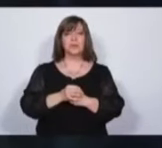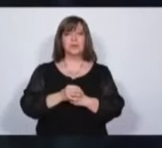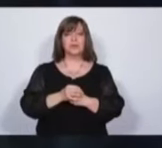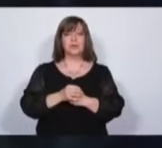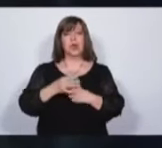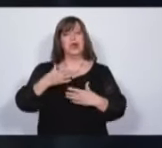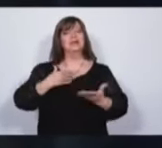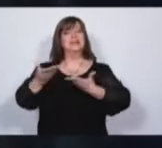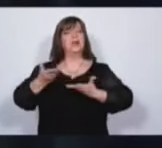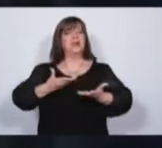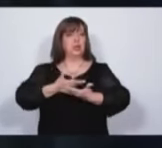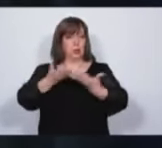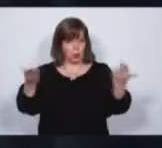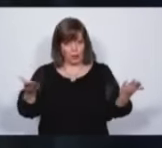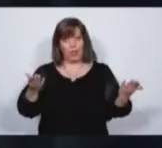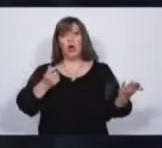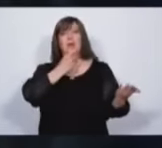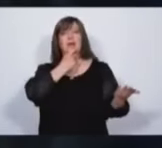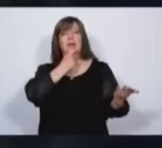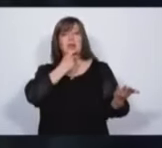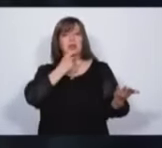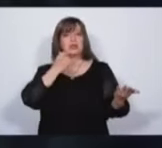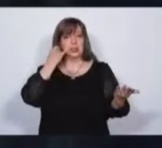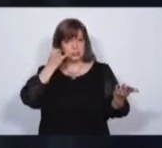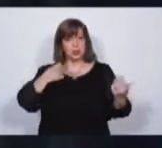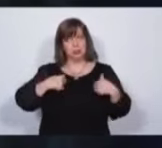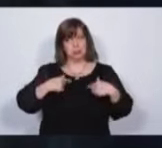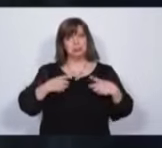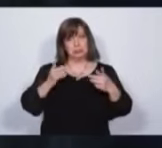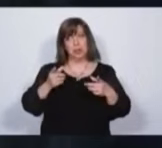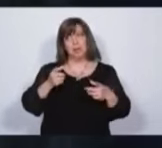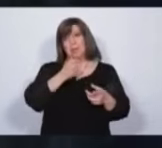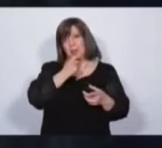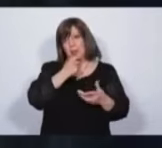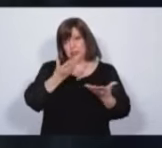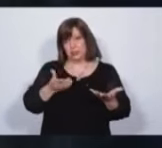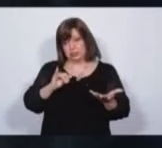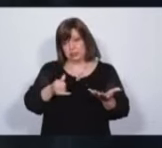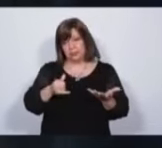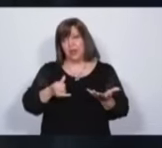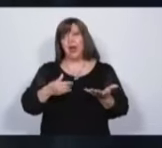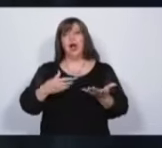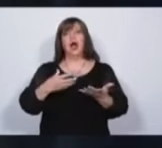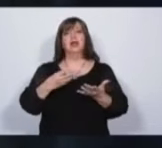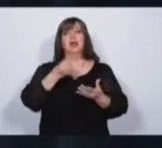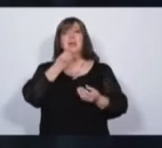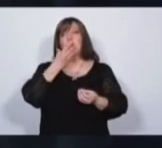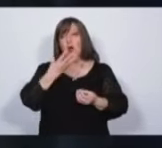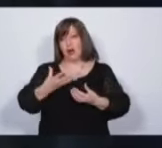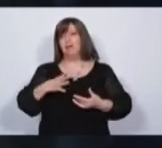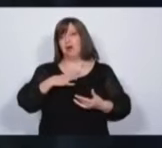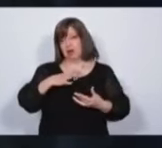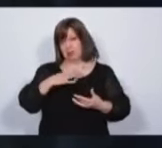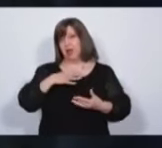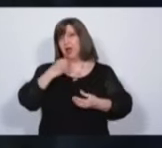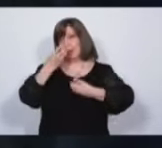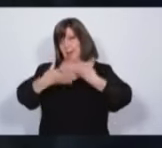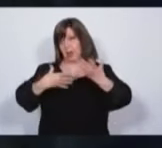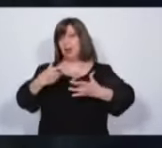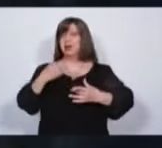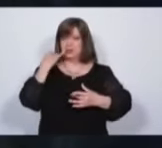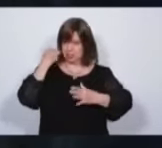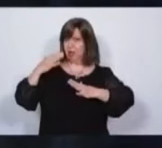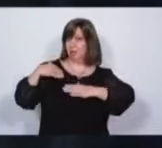Los servicios públicos de la provincia, que son competencia de la provincia, hay que mejorarlos aún más. Hay